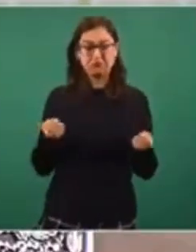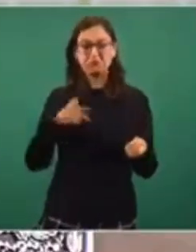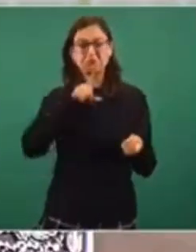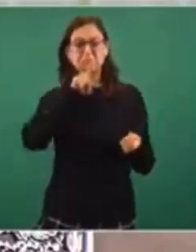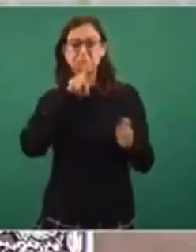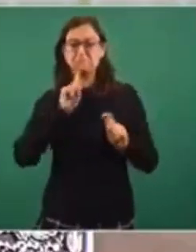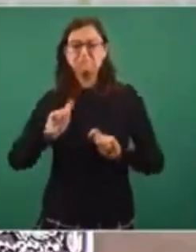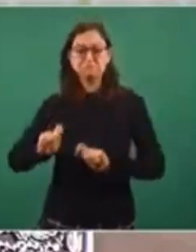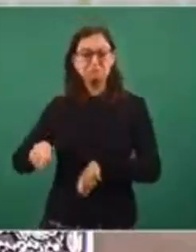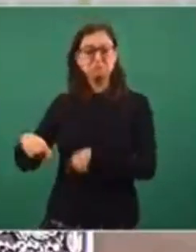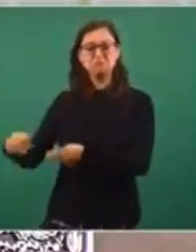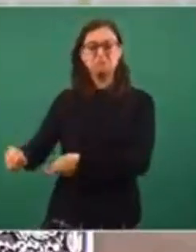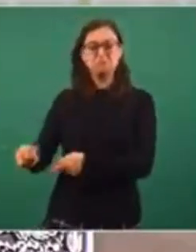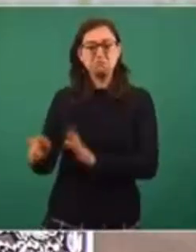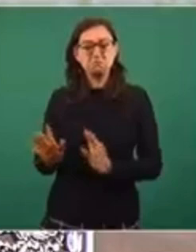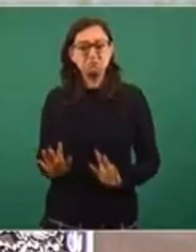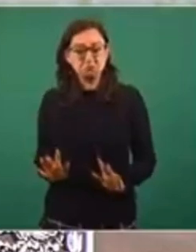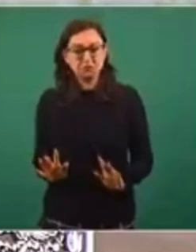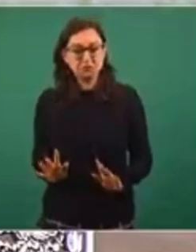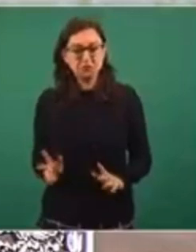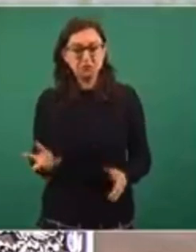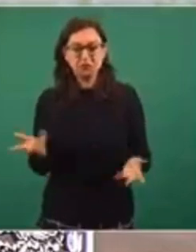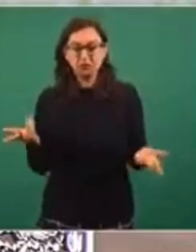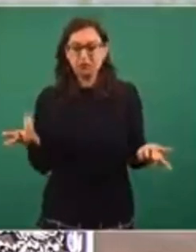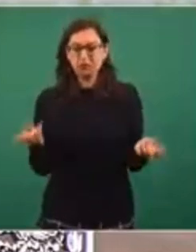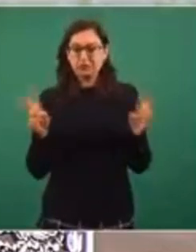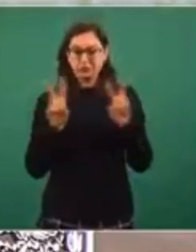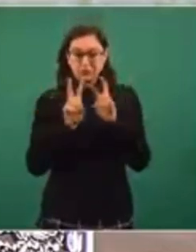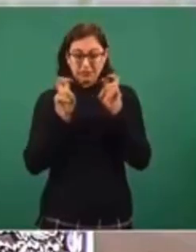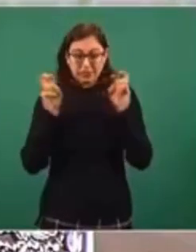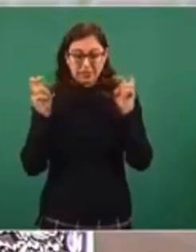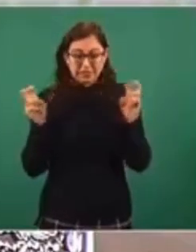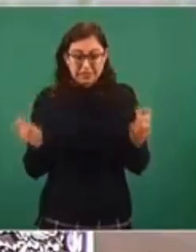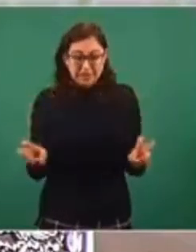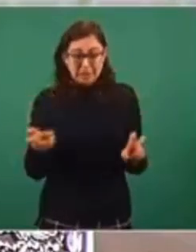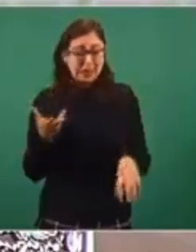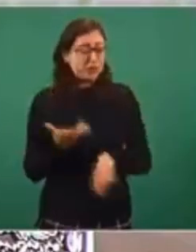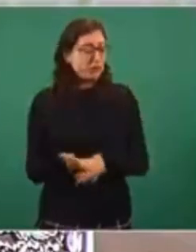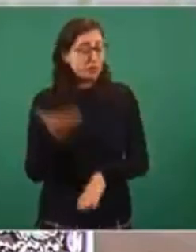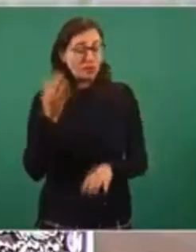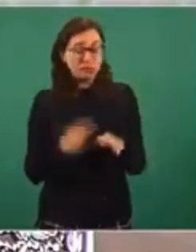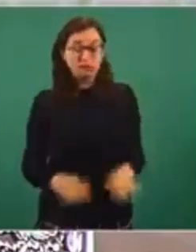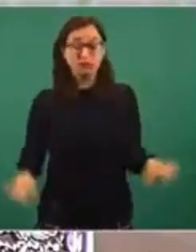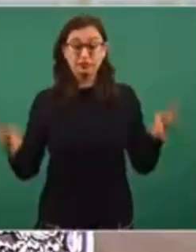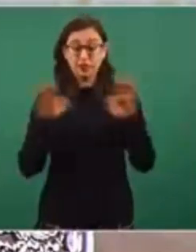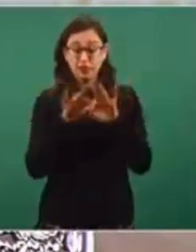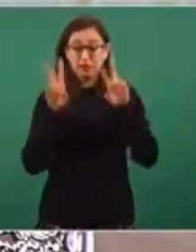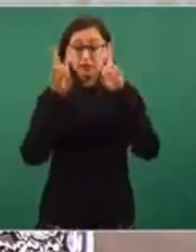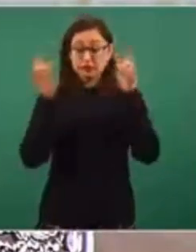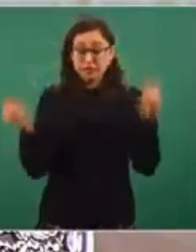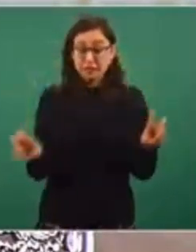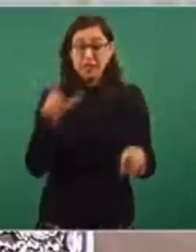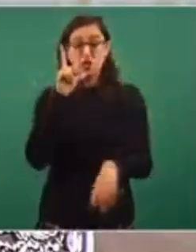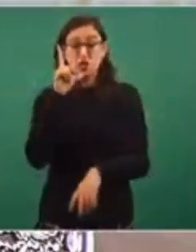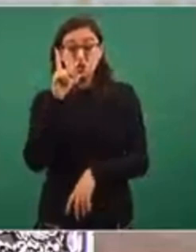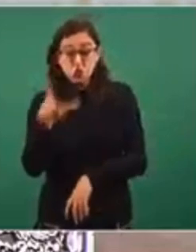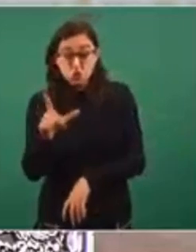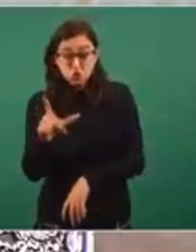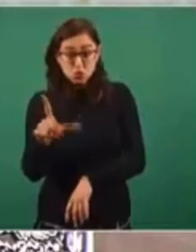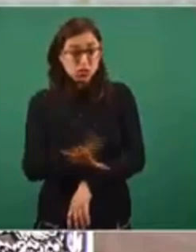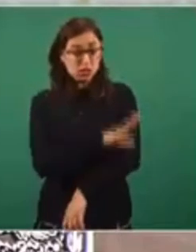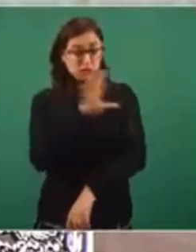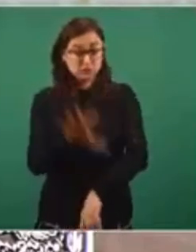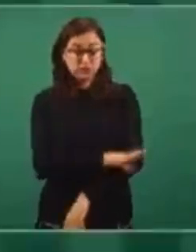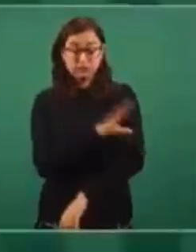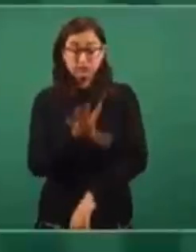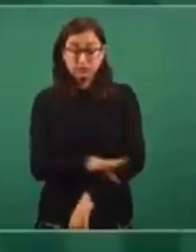tan estratégico de seguridad nacional como es el suministro de la energía eléctrica,